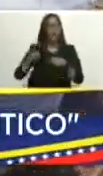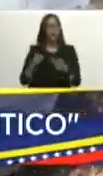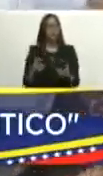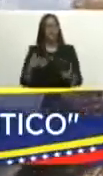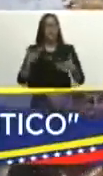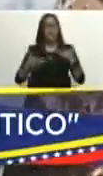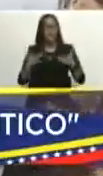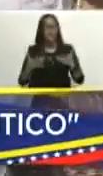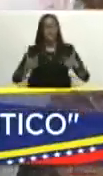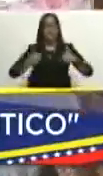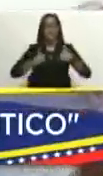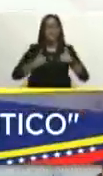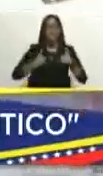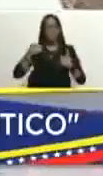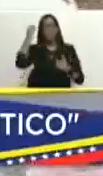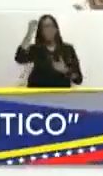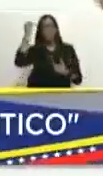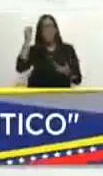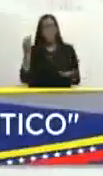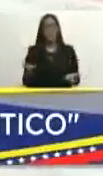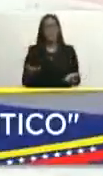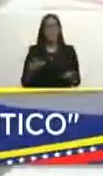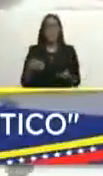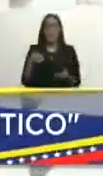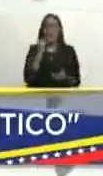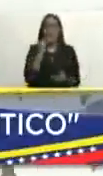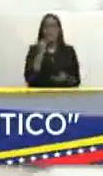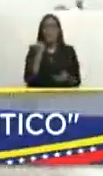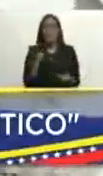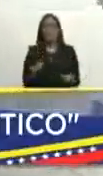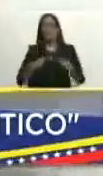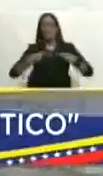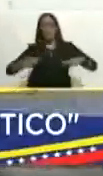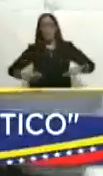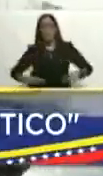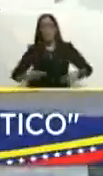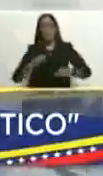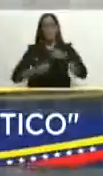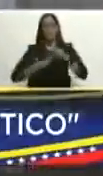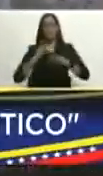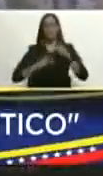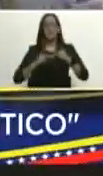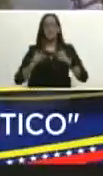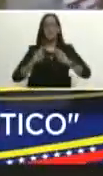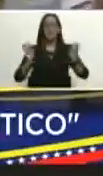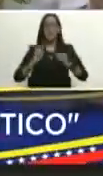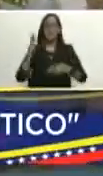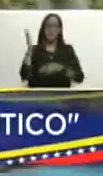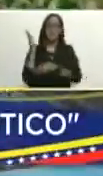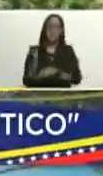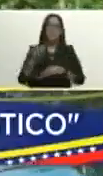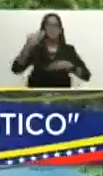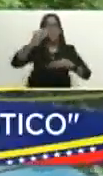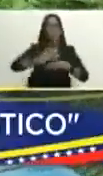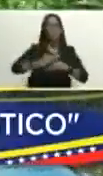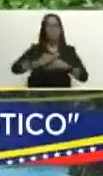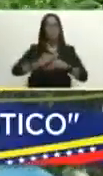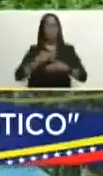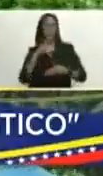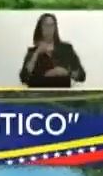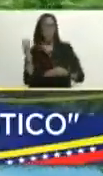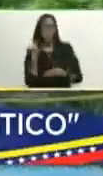yo las he considerado de lesa humanidad lo que han producido el tema de las sanciones y bloqueos no sólo al sector